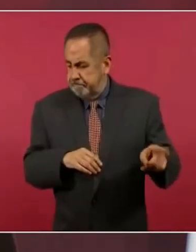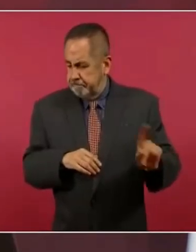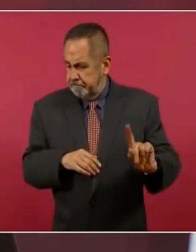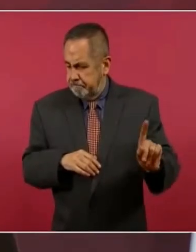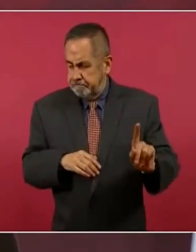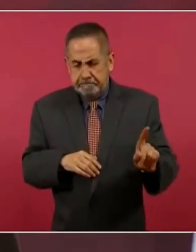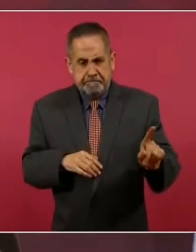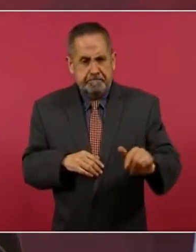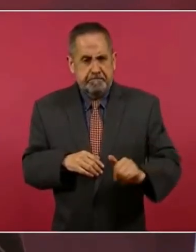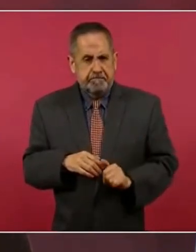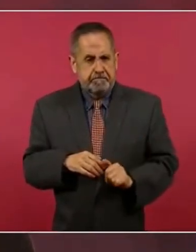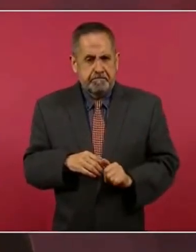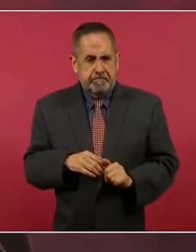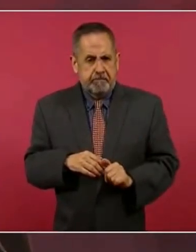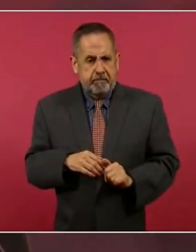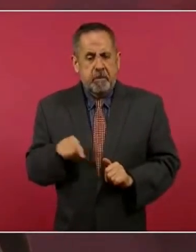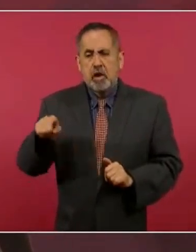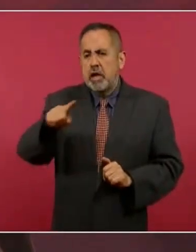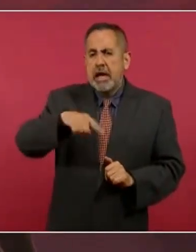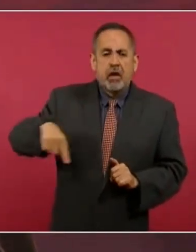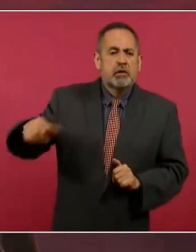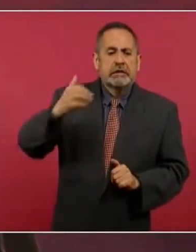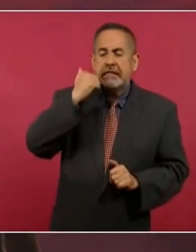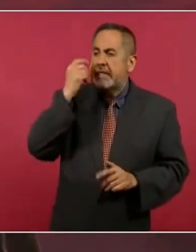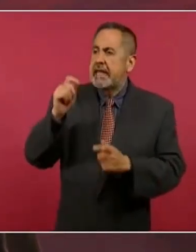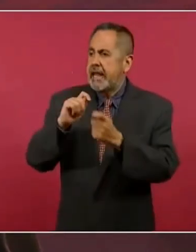a favor del cambio